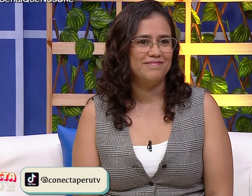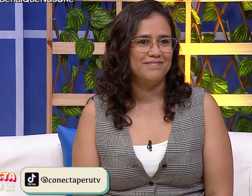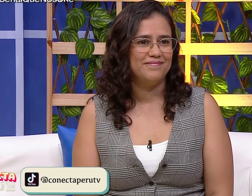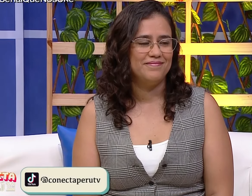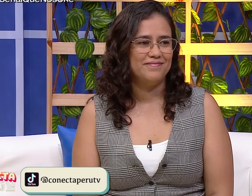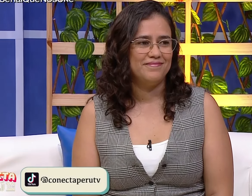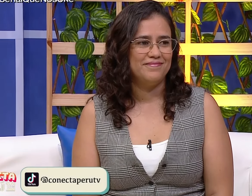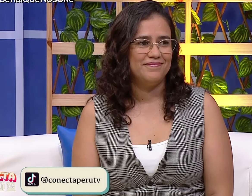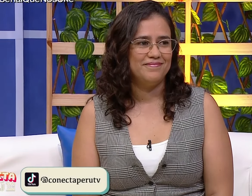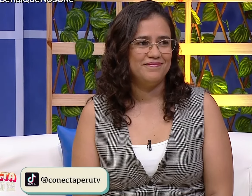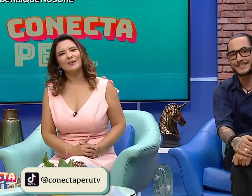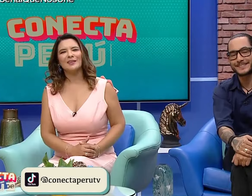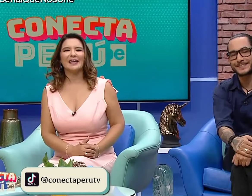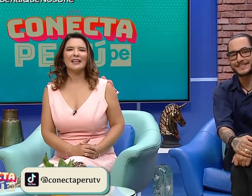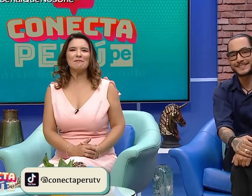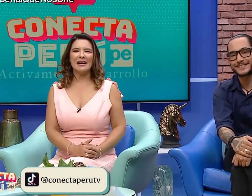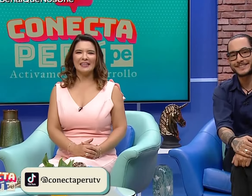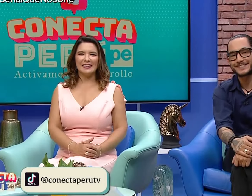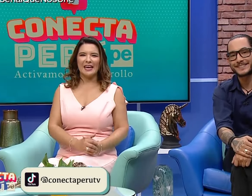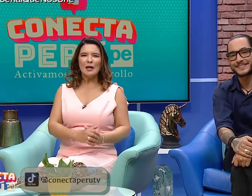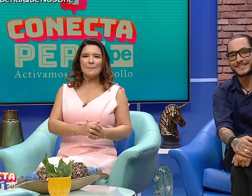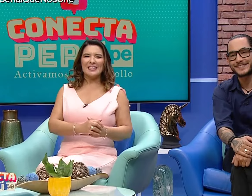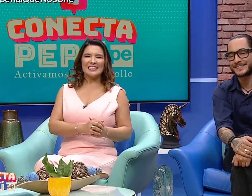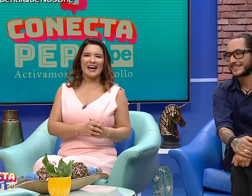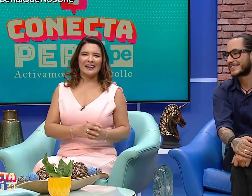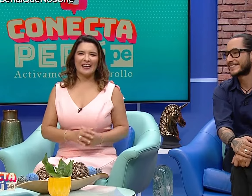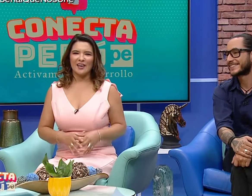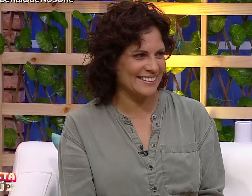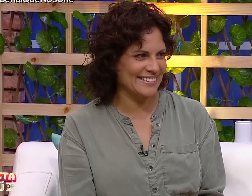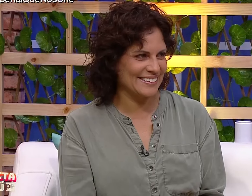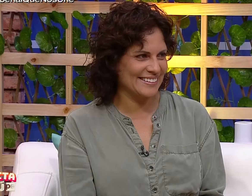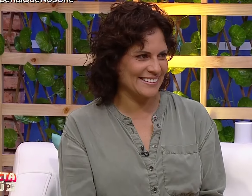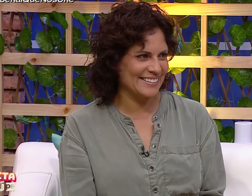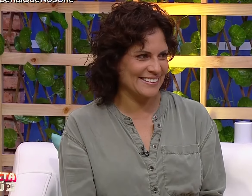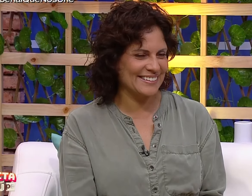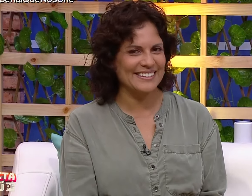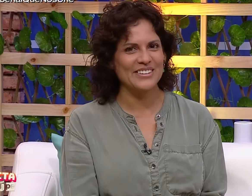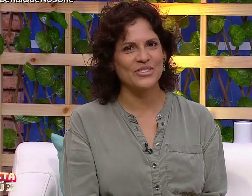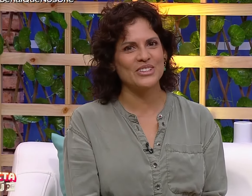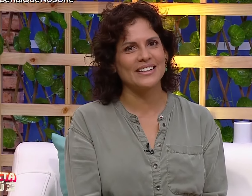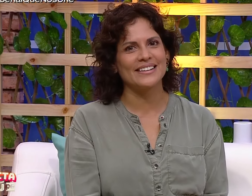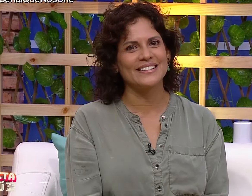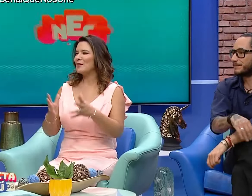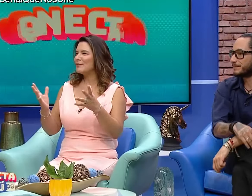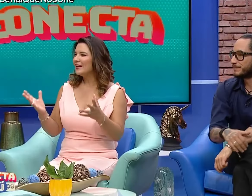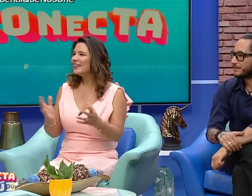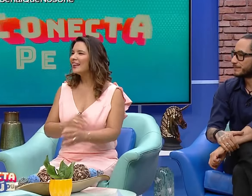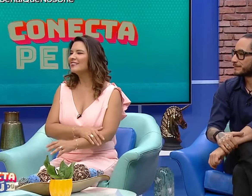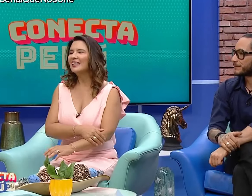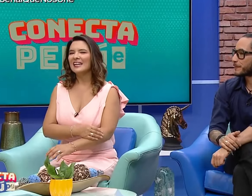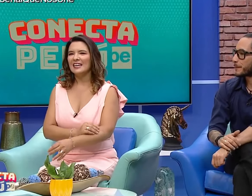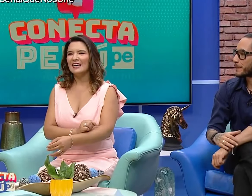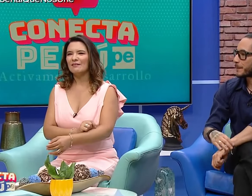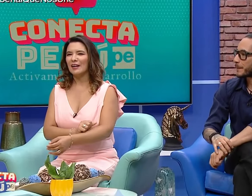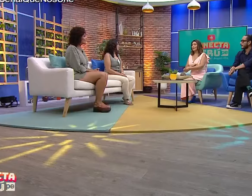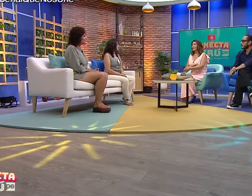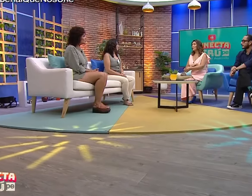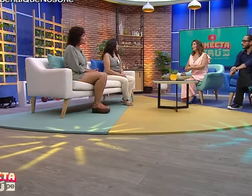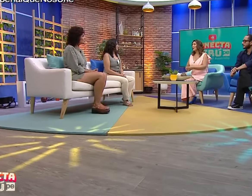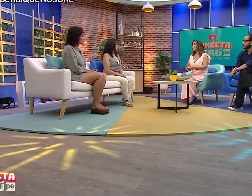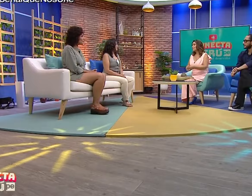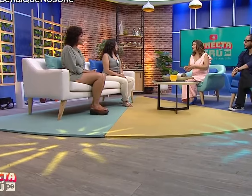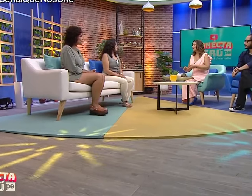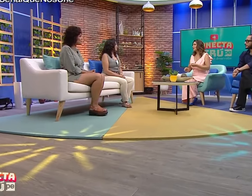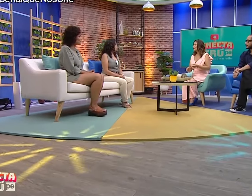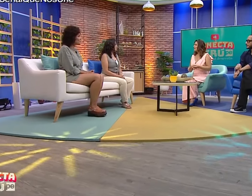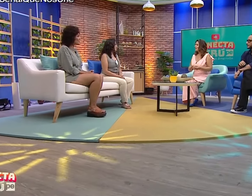Género y Desarrollo de UNICEF Perú y también nuestra querida Maite Vizcarra, experta en innovación y tecnología. Bien, bienvenidas y para hablar